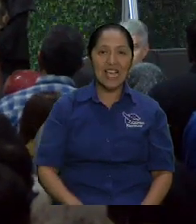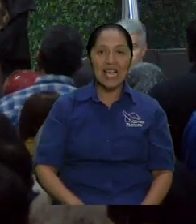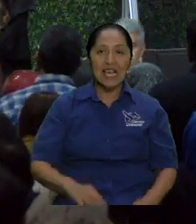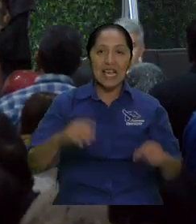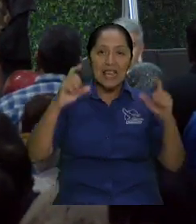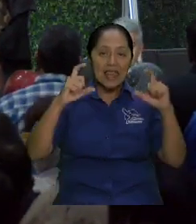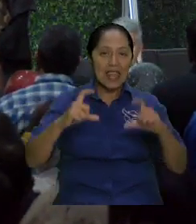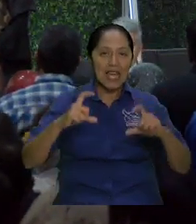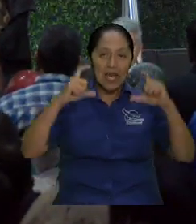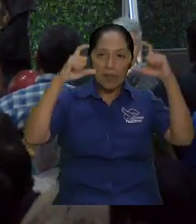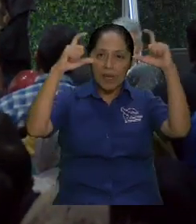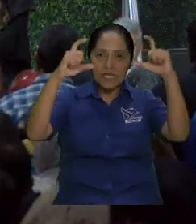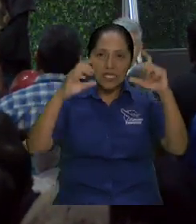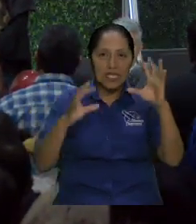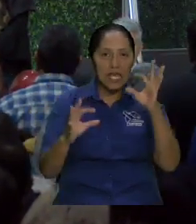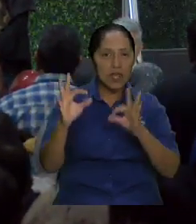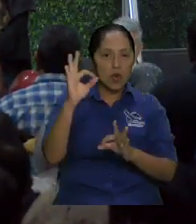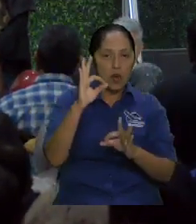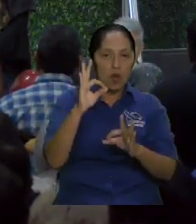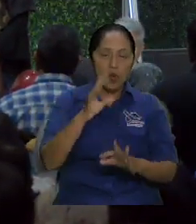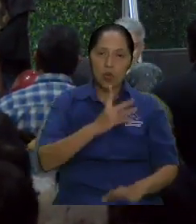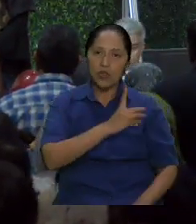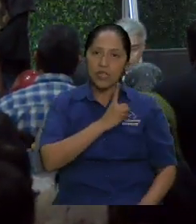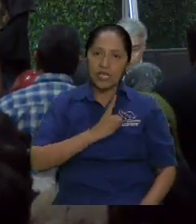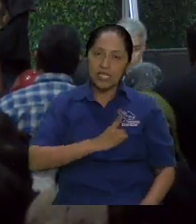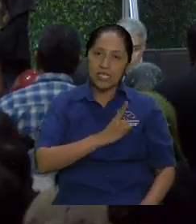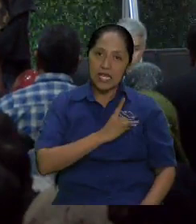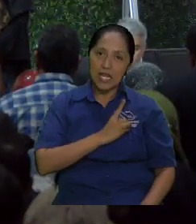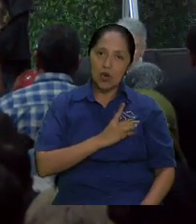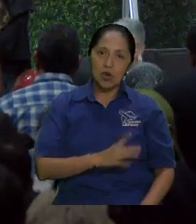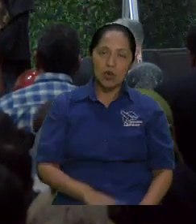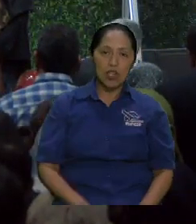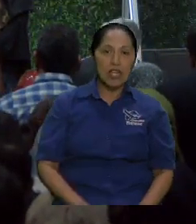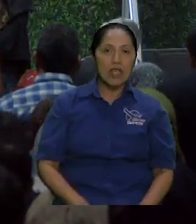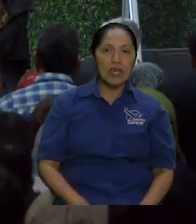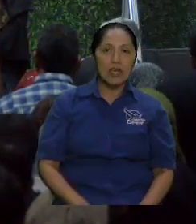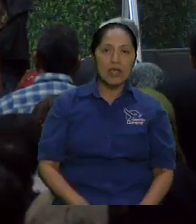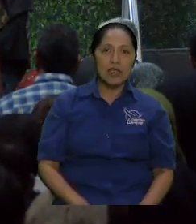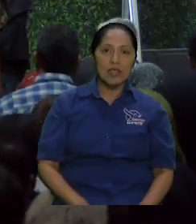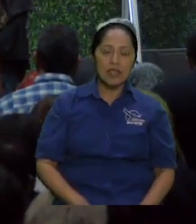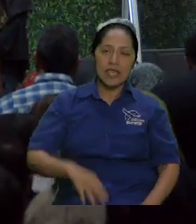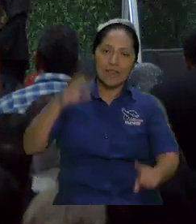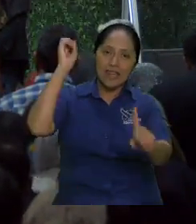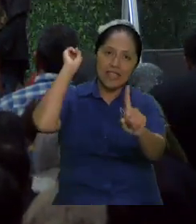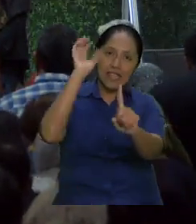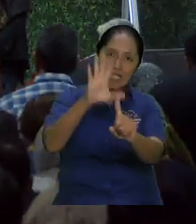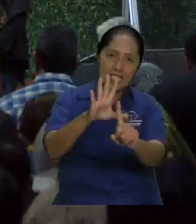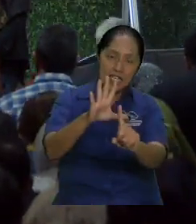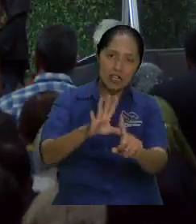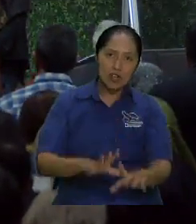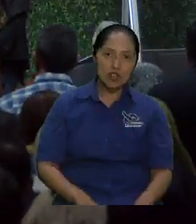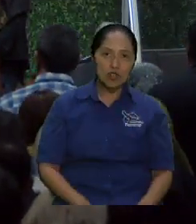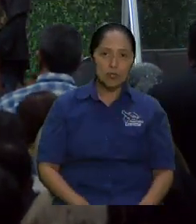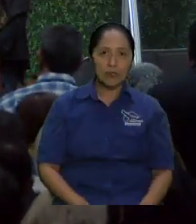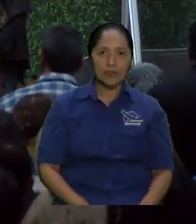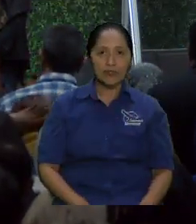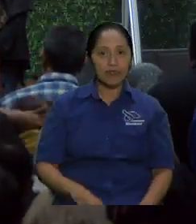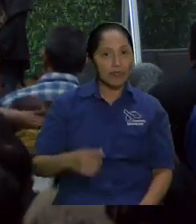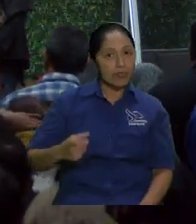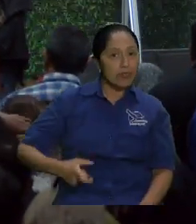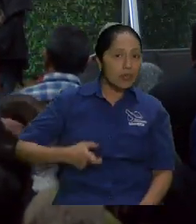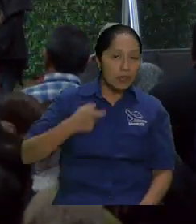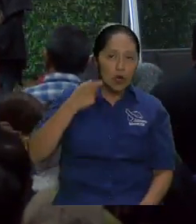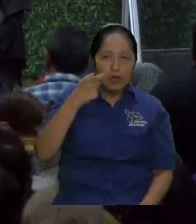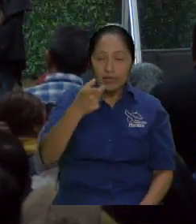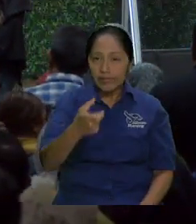para bendecirlos con una ofrenda vengan y la positen ahí ahí en la segunda tercera grada donde se